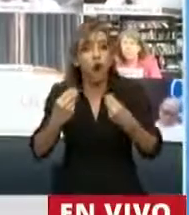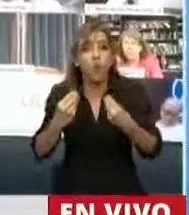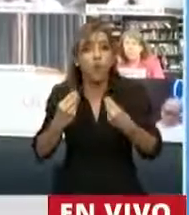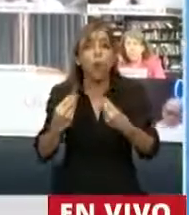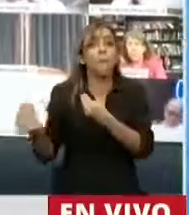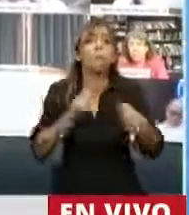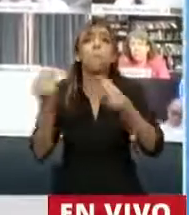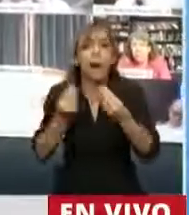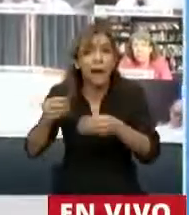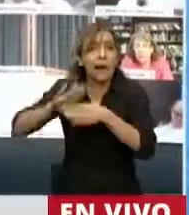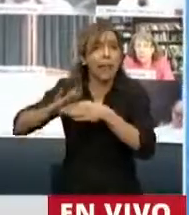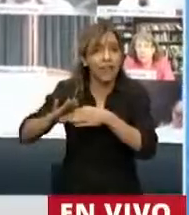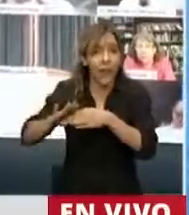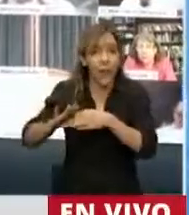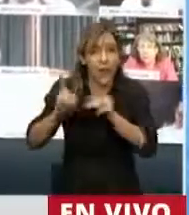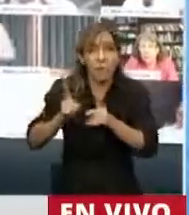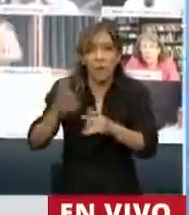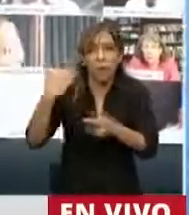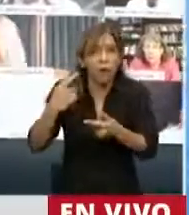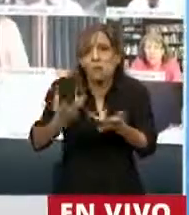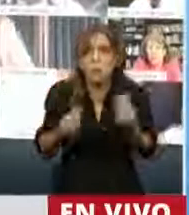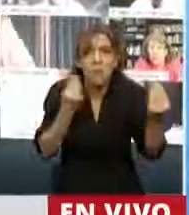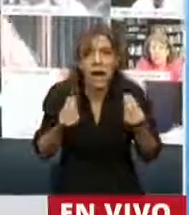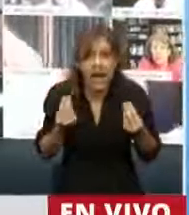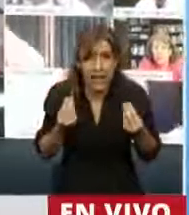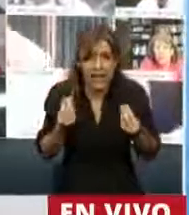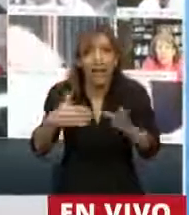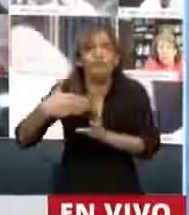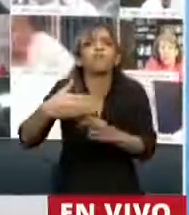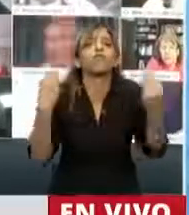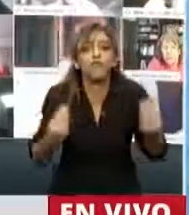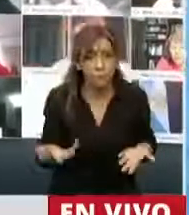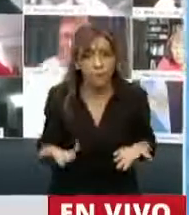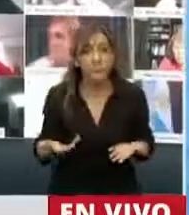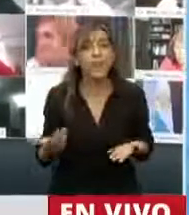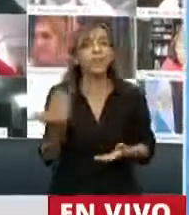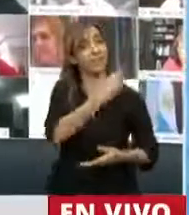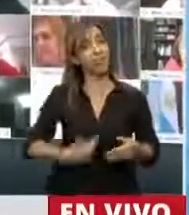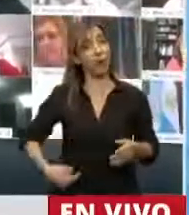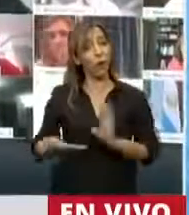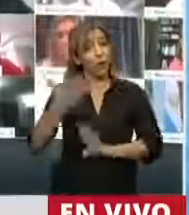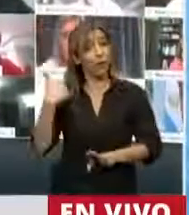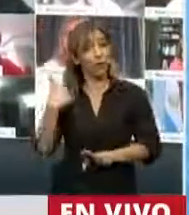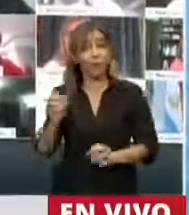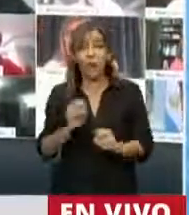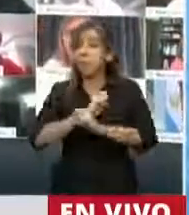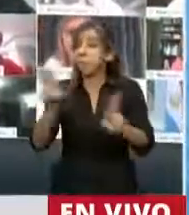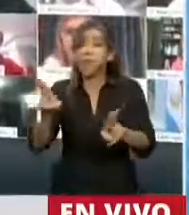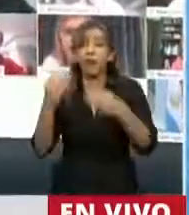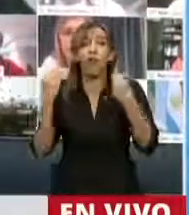cuánto y para qué te endeudas. Y el principal pecado que cometió la administración anterior fue cambiar la